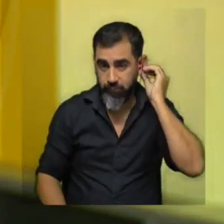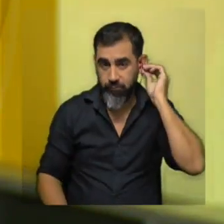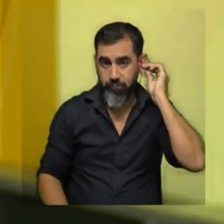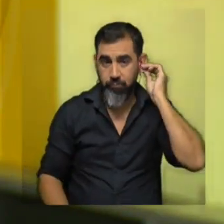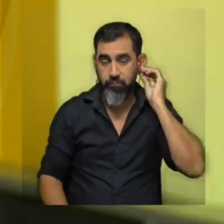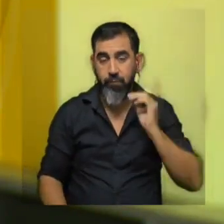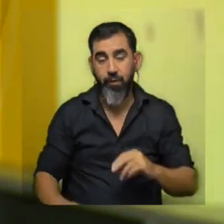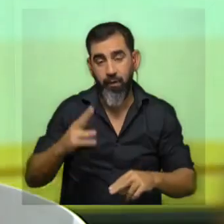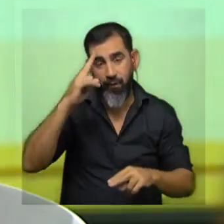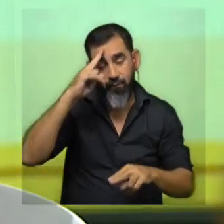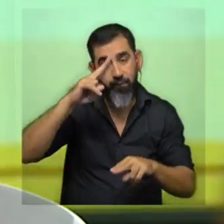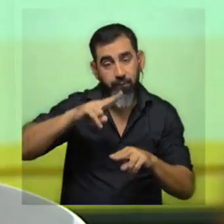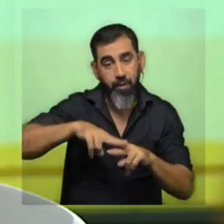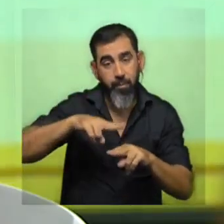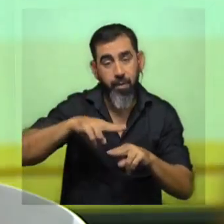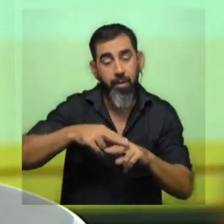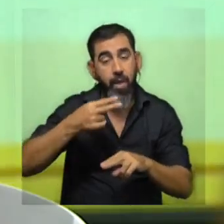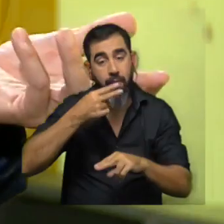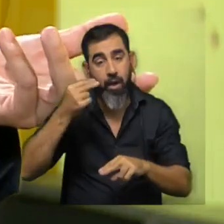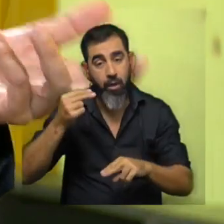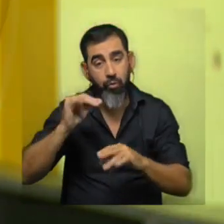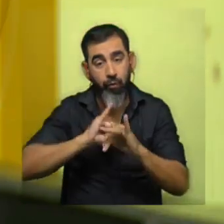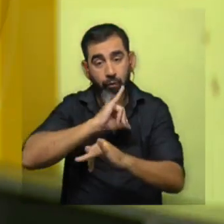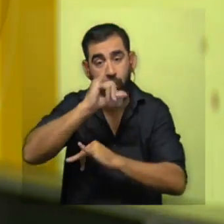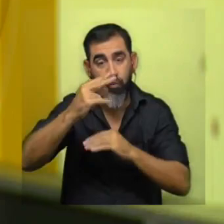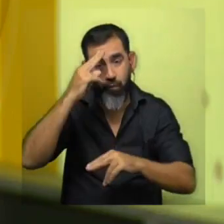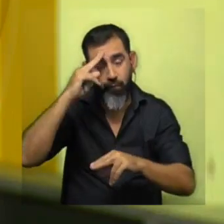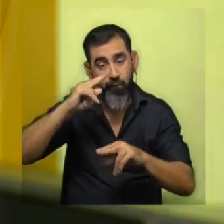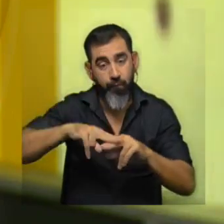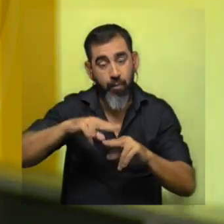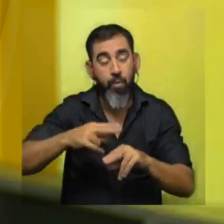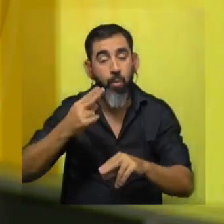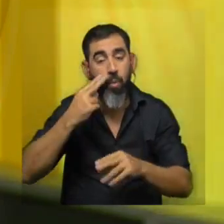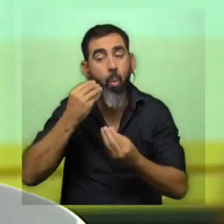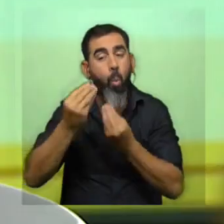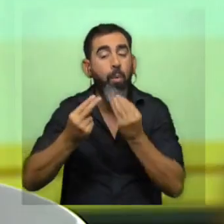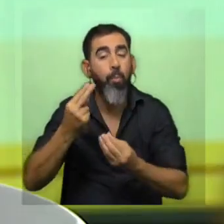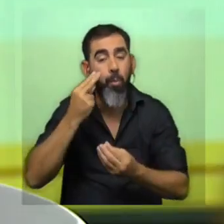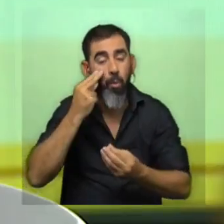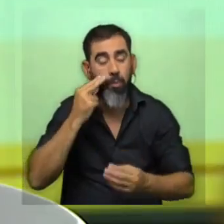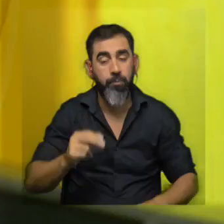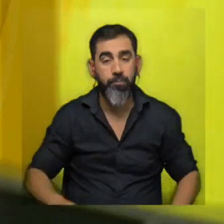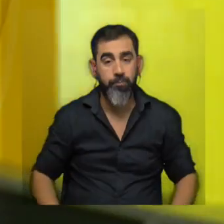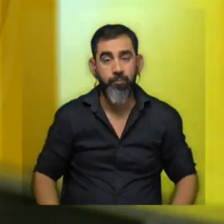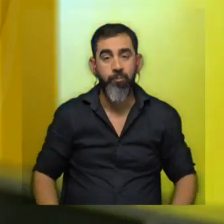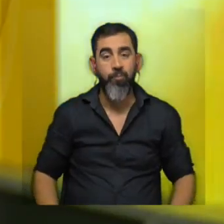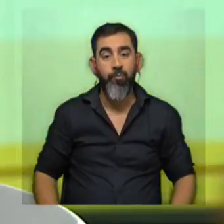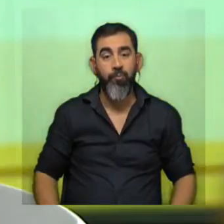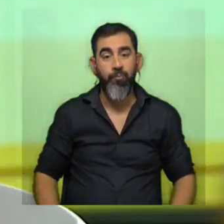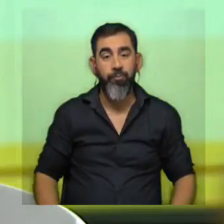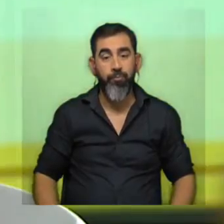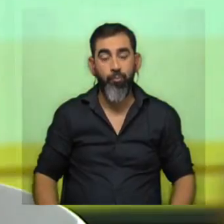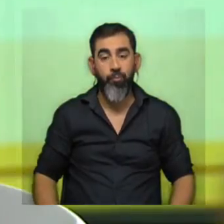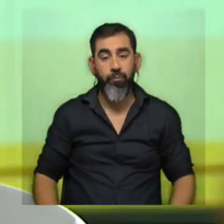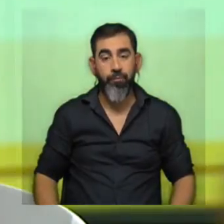las enfermedades de los gatos la información que tiene que ver con si el gato es enfermo tiene algún problema y cuál problema y acá después que nos cuenten los datos te voy a preguntar algo